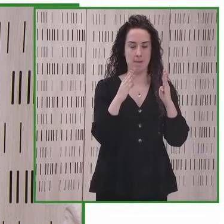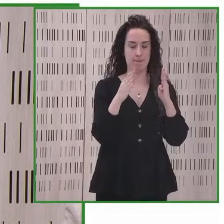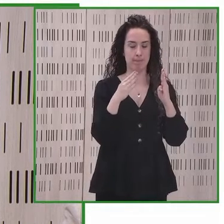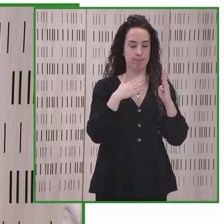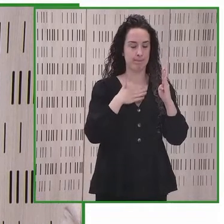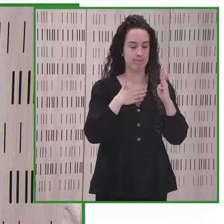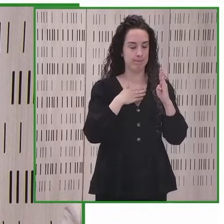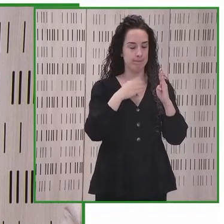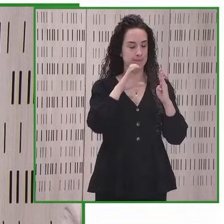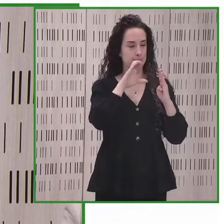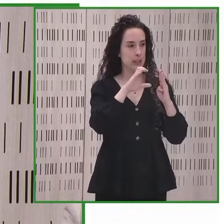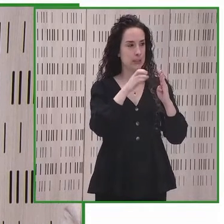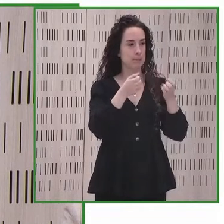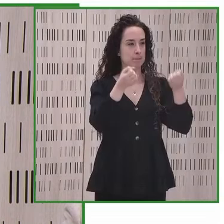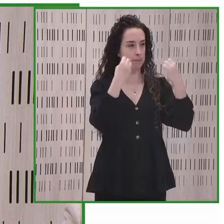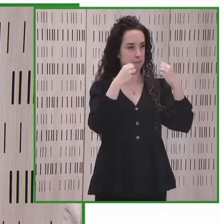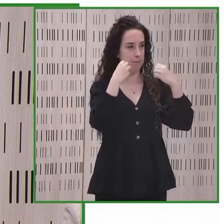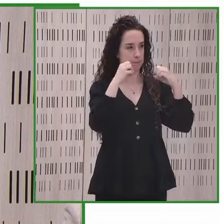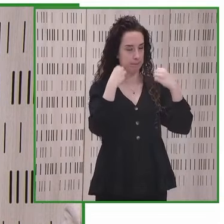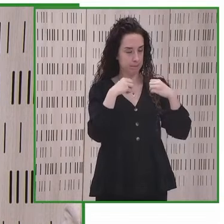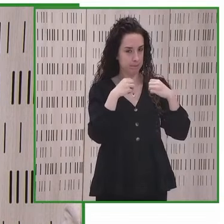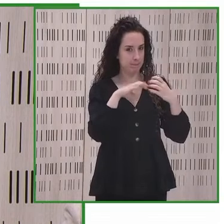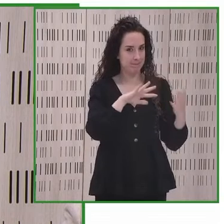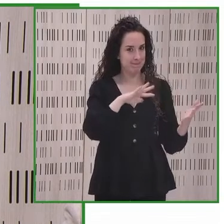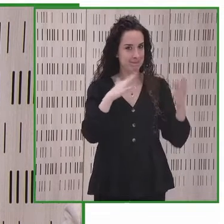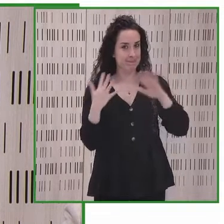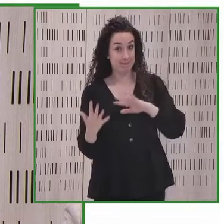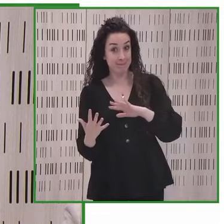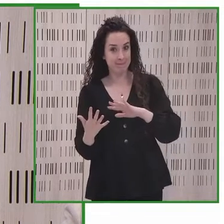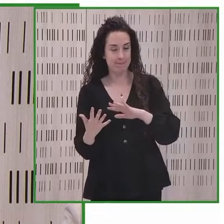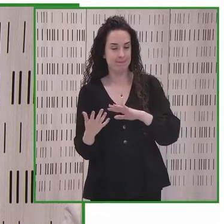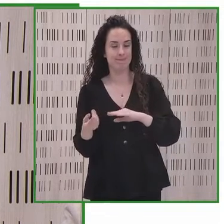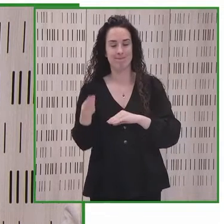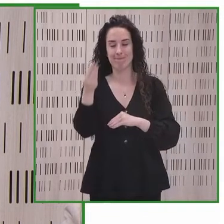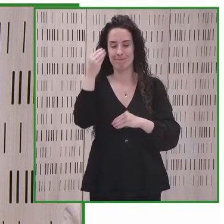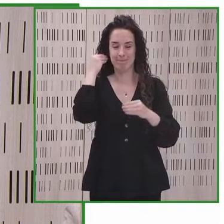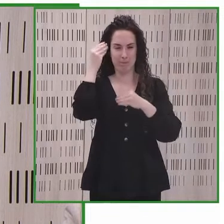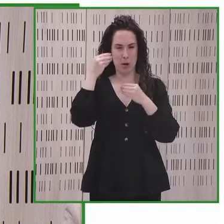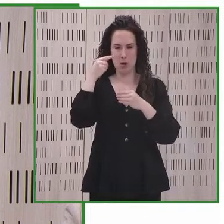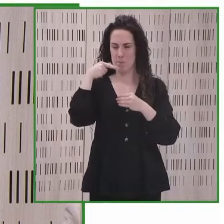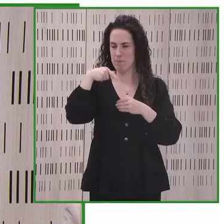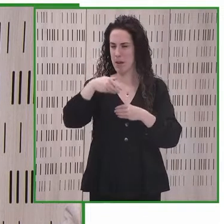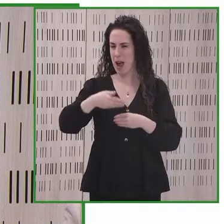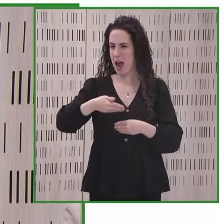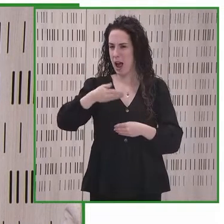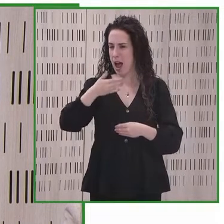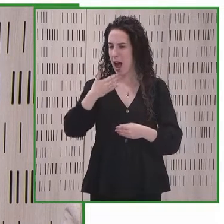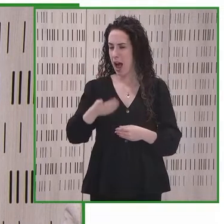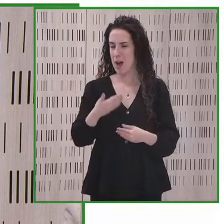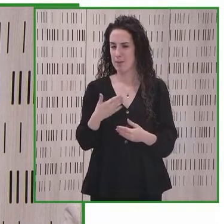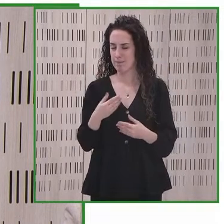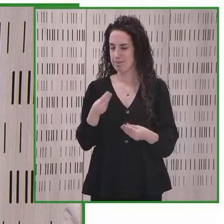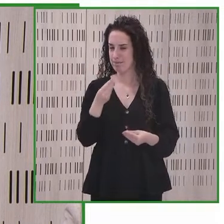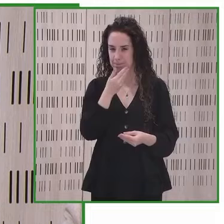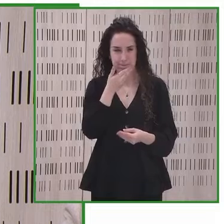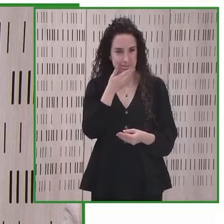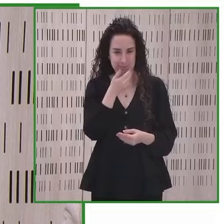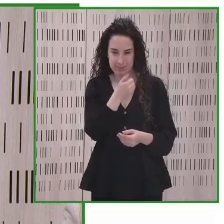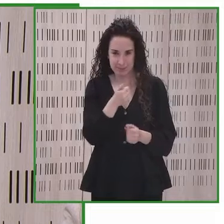Si todos y cada uno de vosotros se pueden llevar de vuelta a sus países una práctica